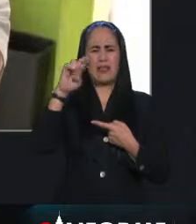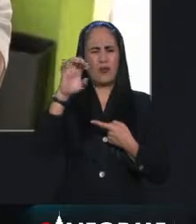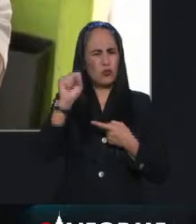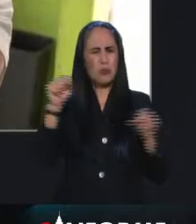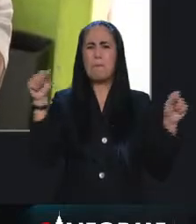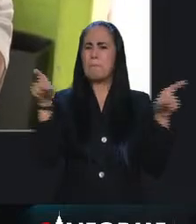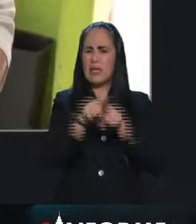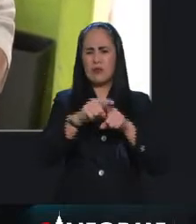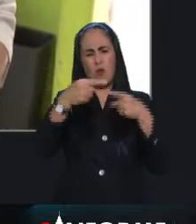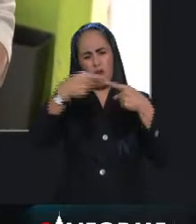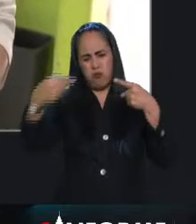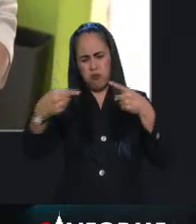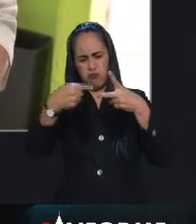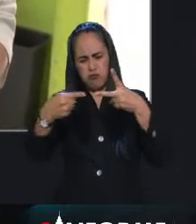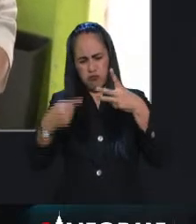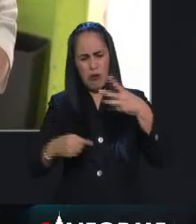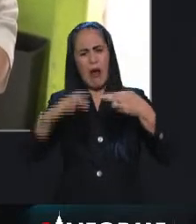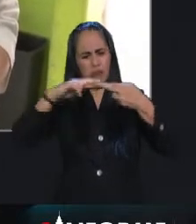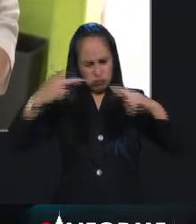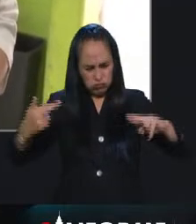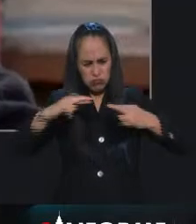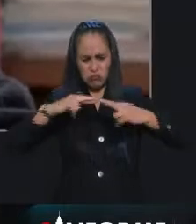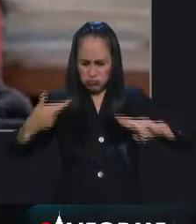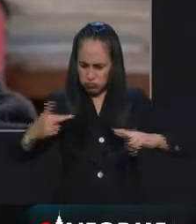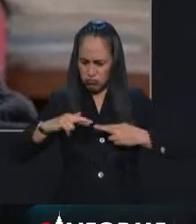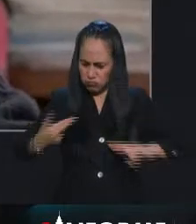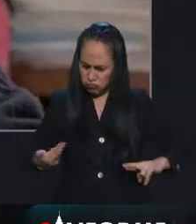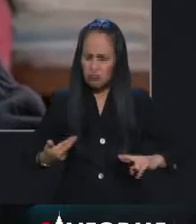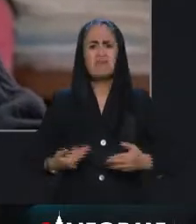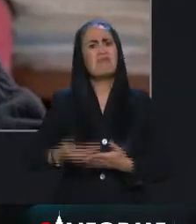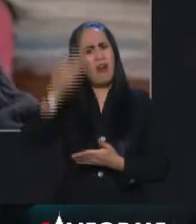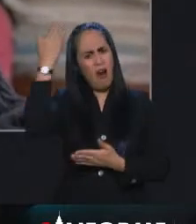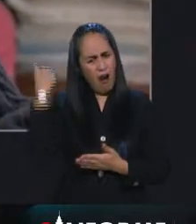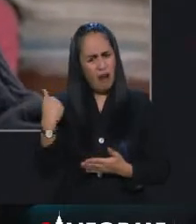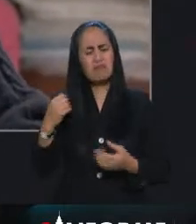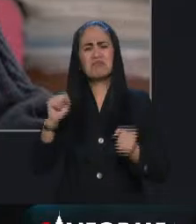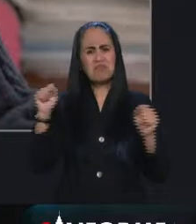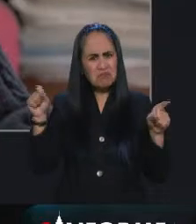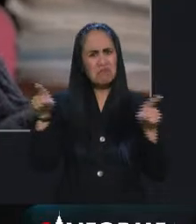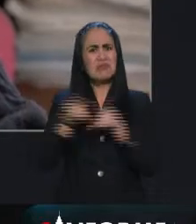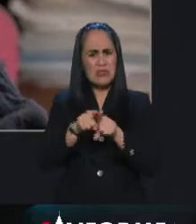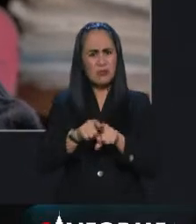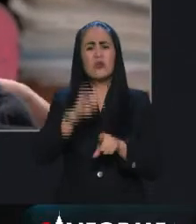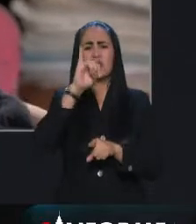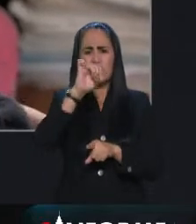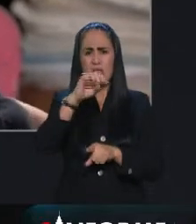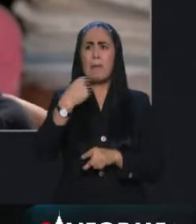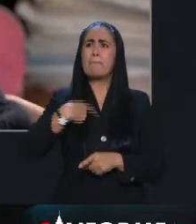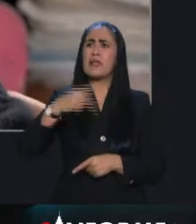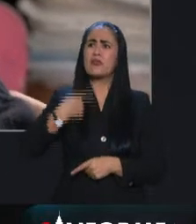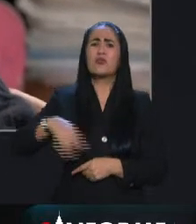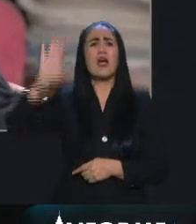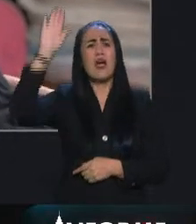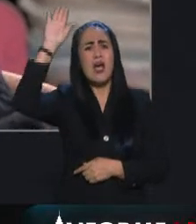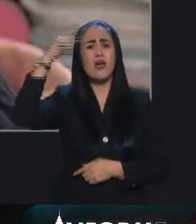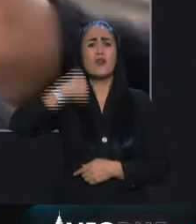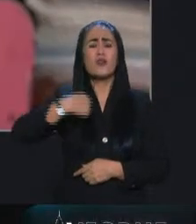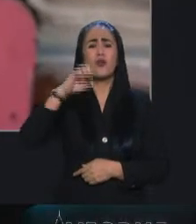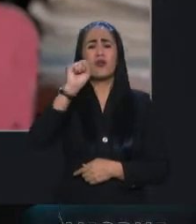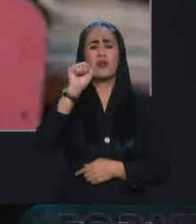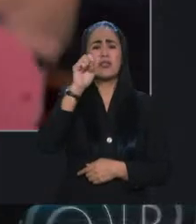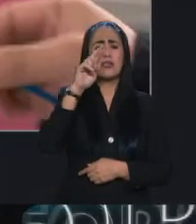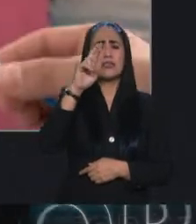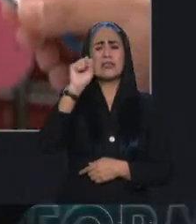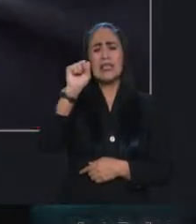pero no lo sabíamos. Pero ahora que hemos estado hablando de secuelas COVID, ya empezaron a salir personas que dicen, oiga, yo tuve SARS-1